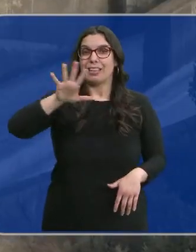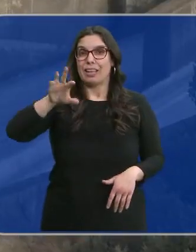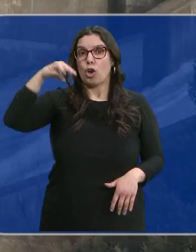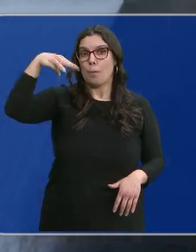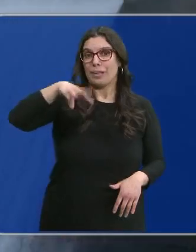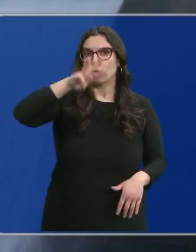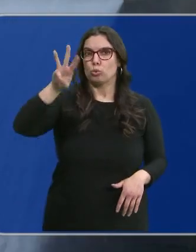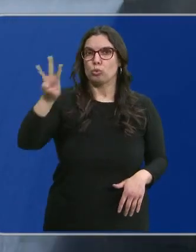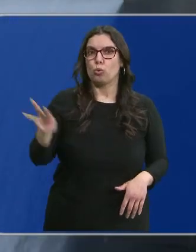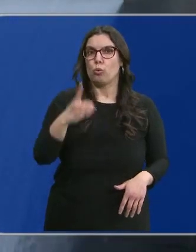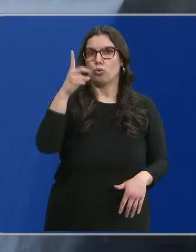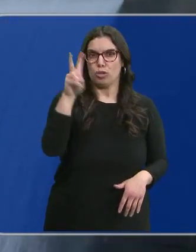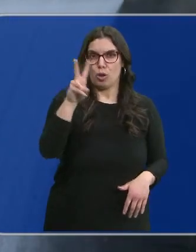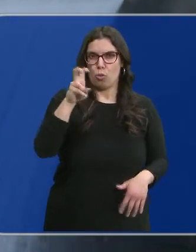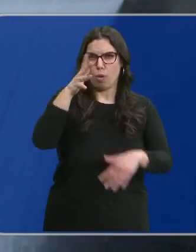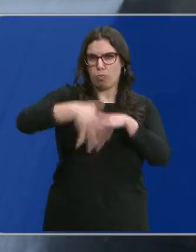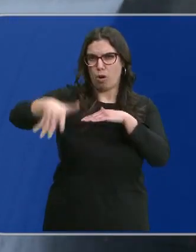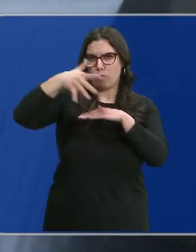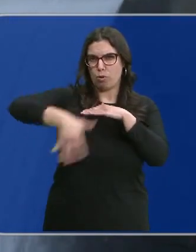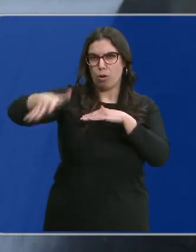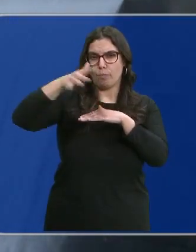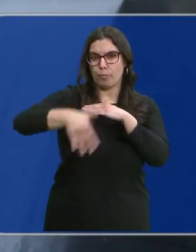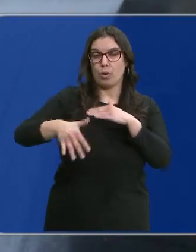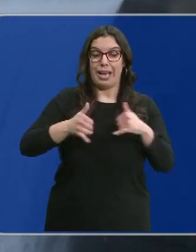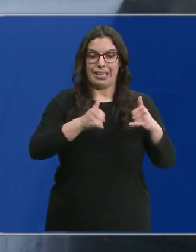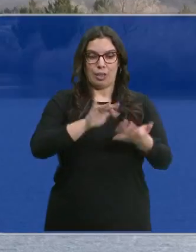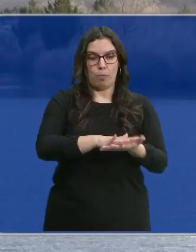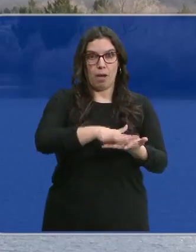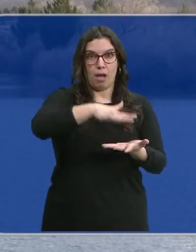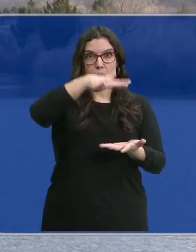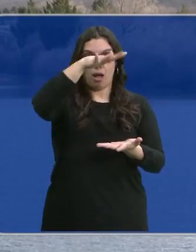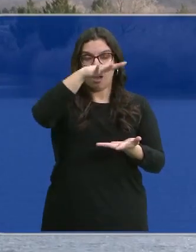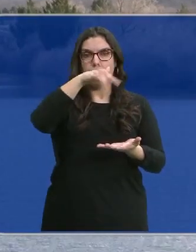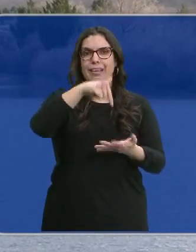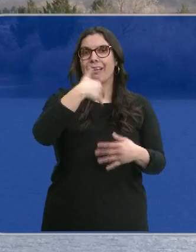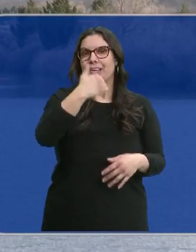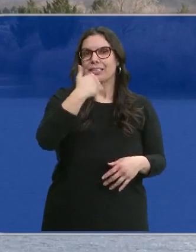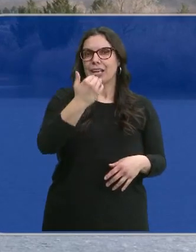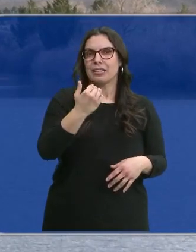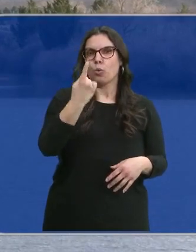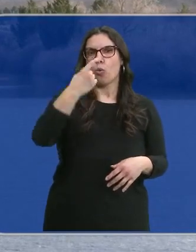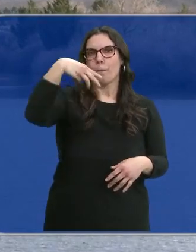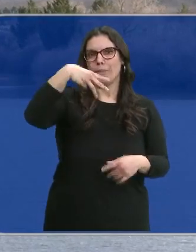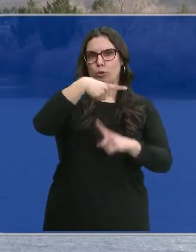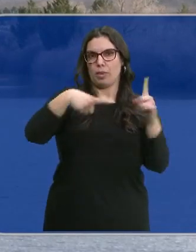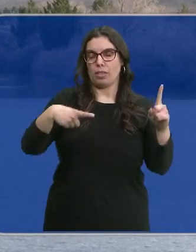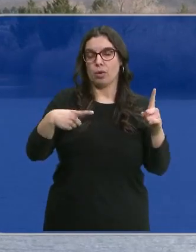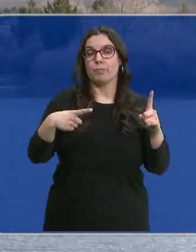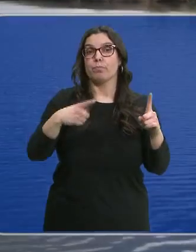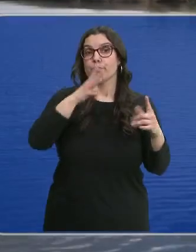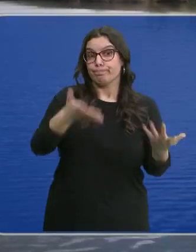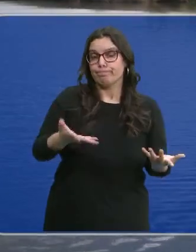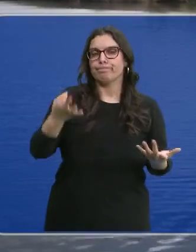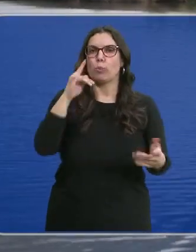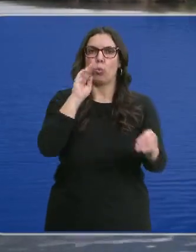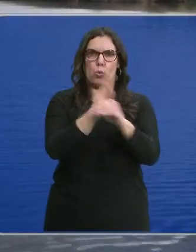metros cúbicos por segundo y la altura del río aquí es cercana al metro y medio. Por eso habrá